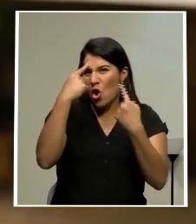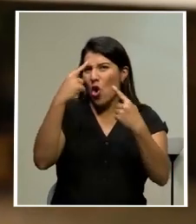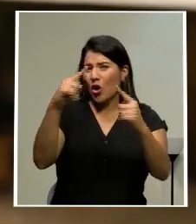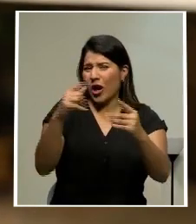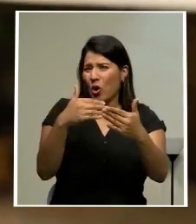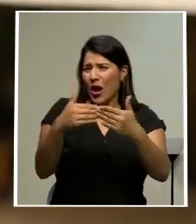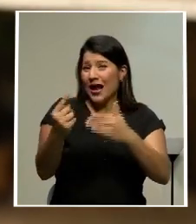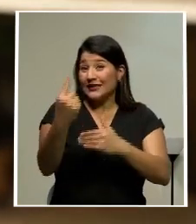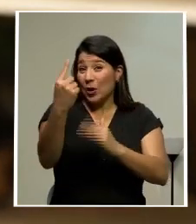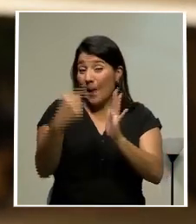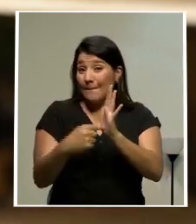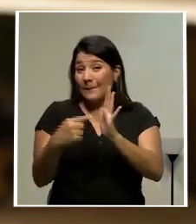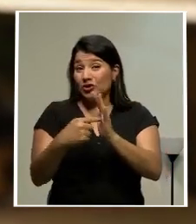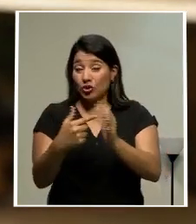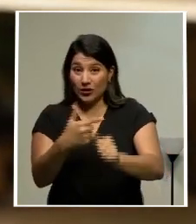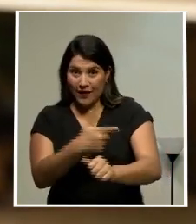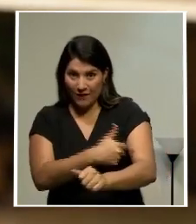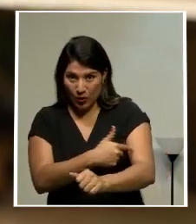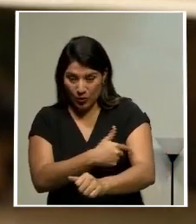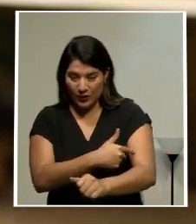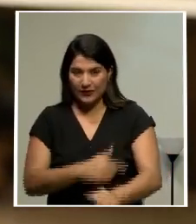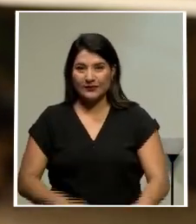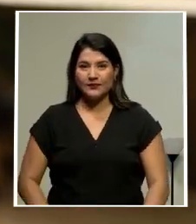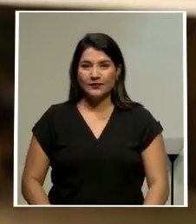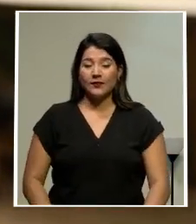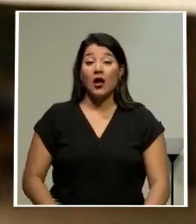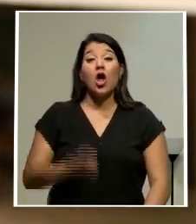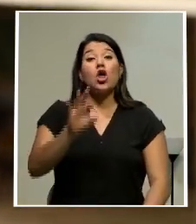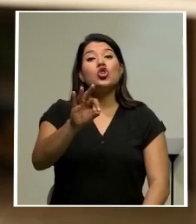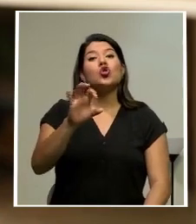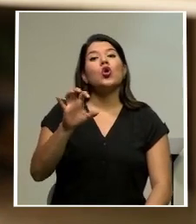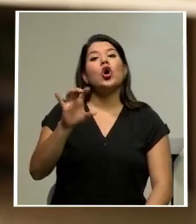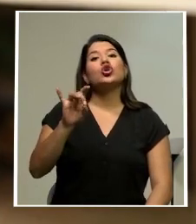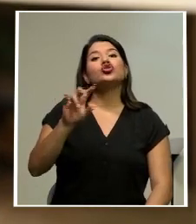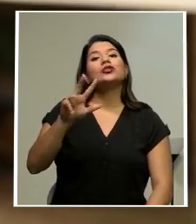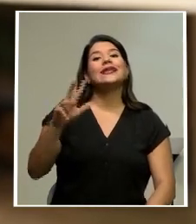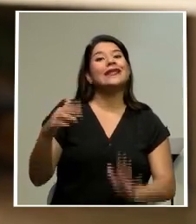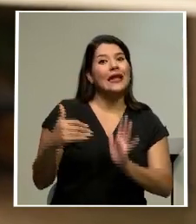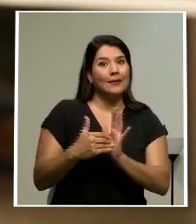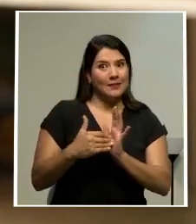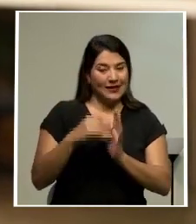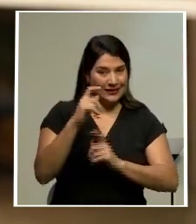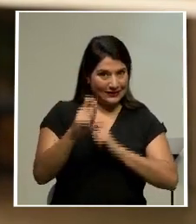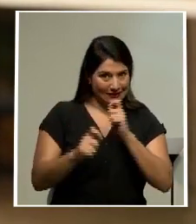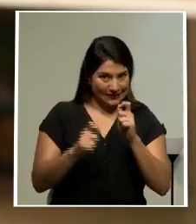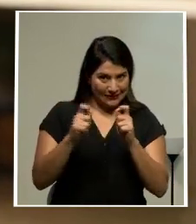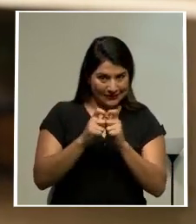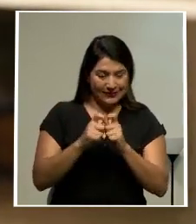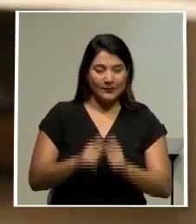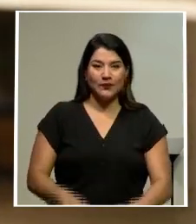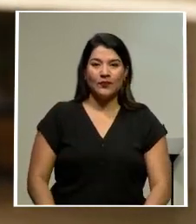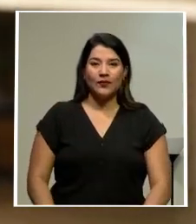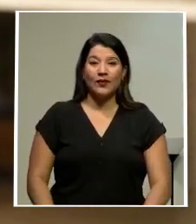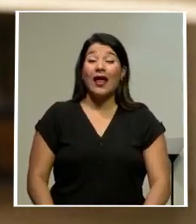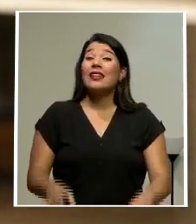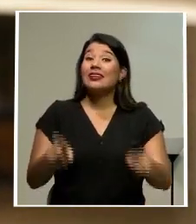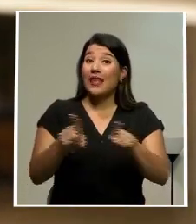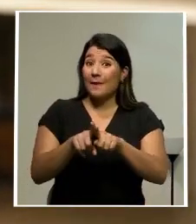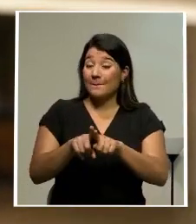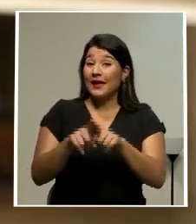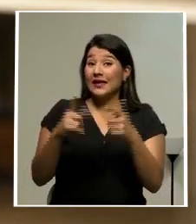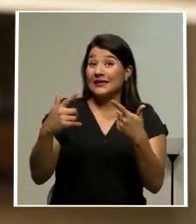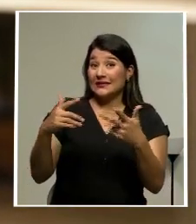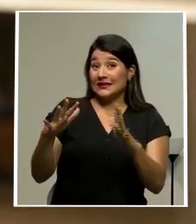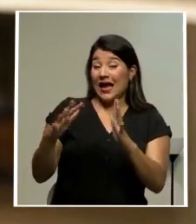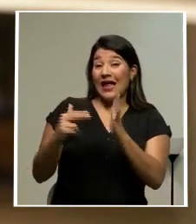convirtiéndose en el mes que más se han aplicado, 983 mil para ser exactos. Además, ya se sobrepasaron